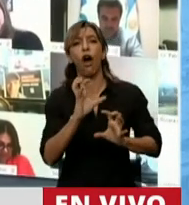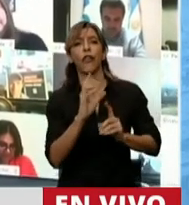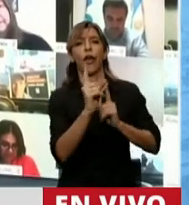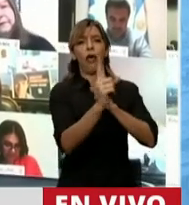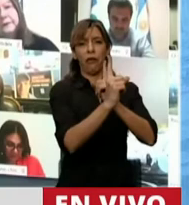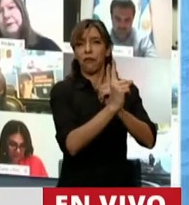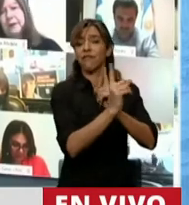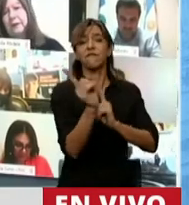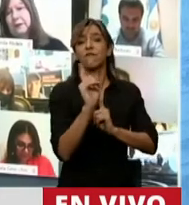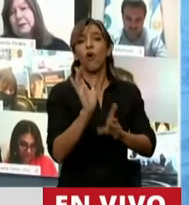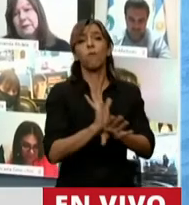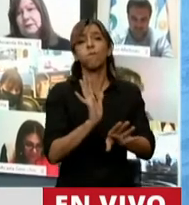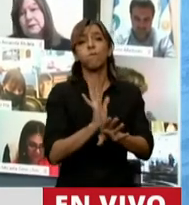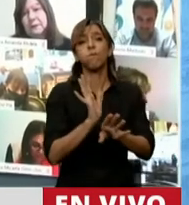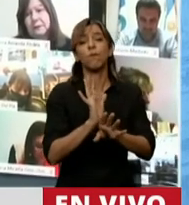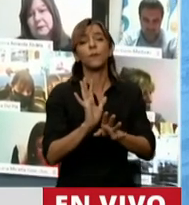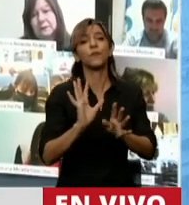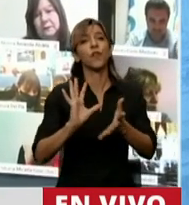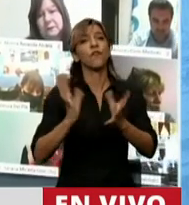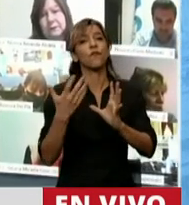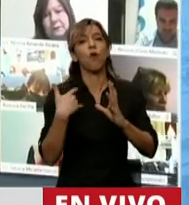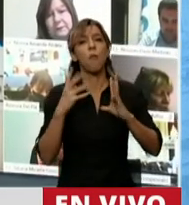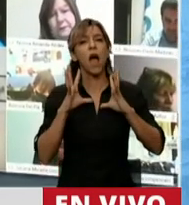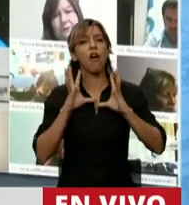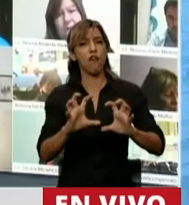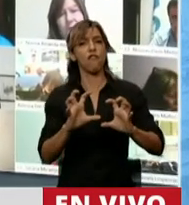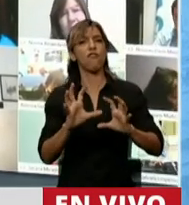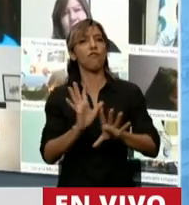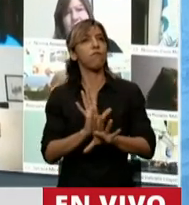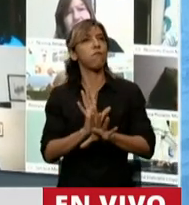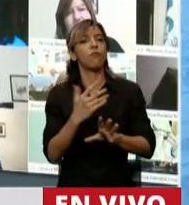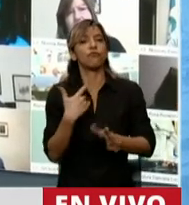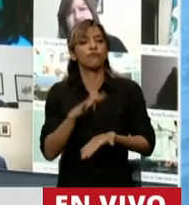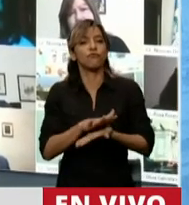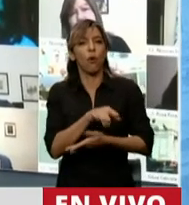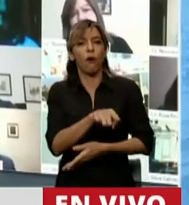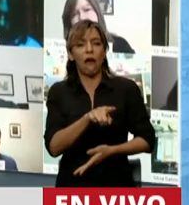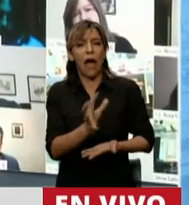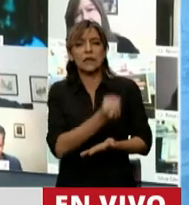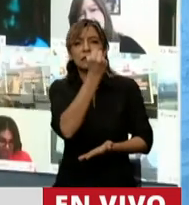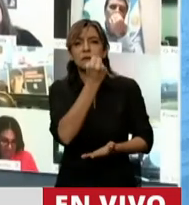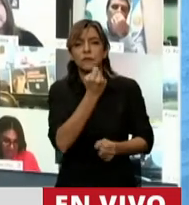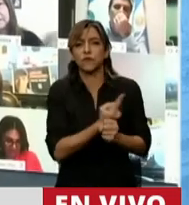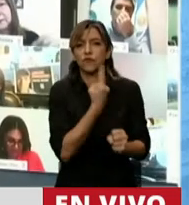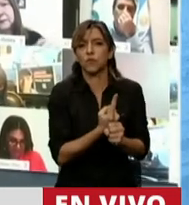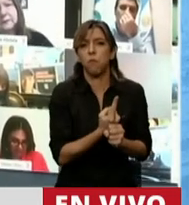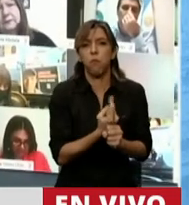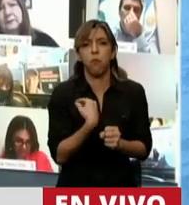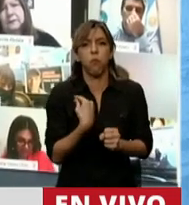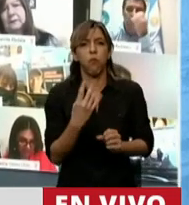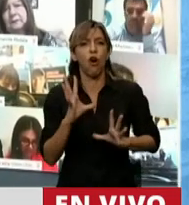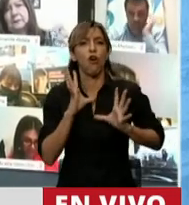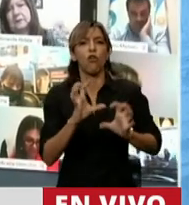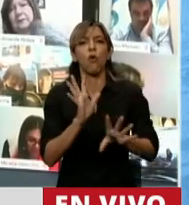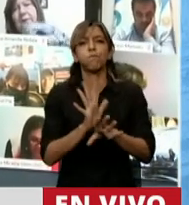Una forma de odio todavía más inaceptable. El odio de clase. El odio del que se